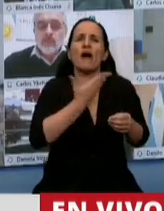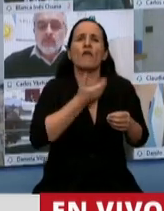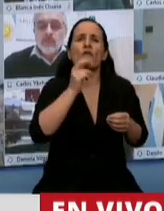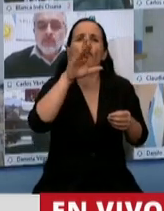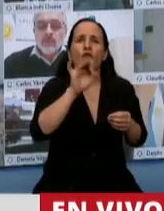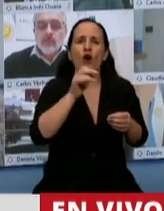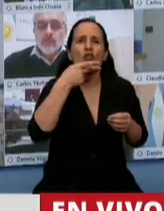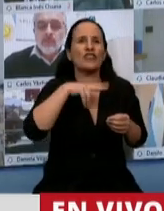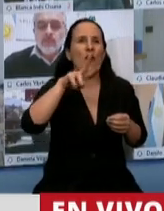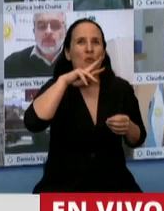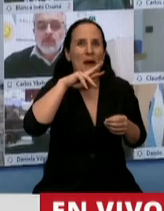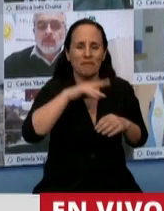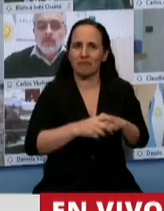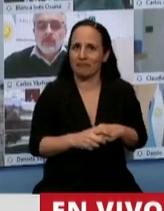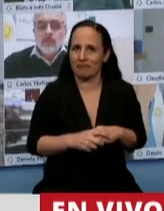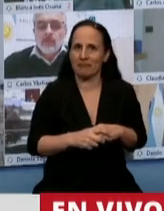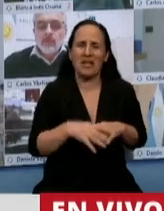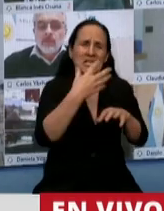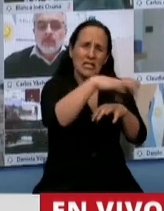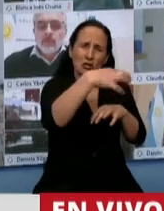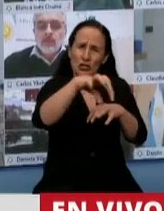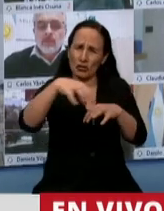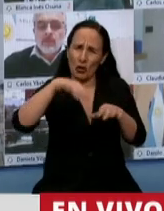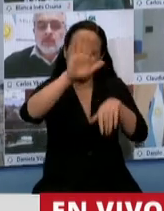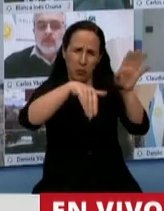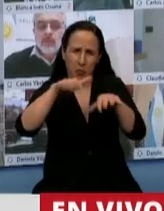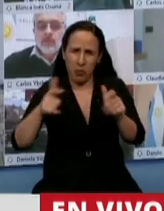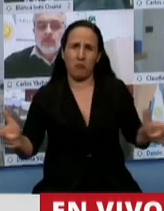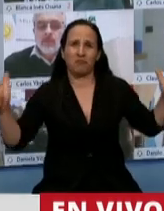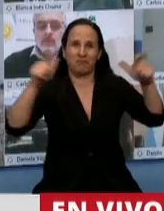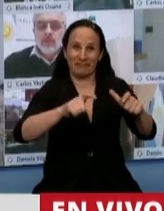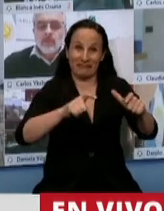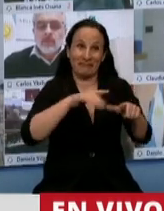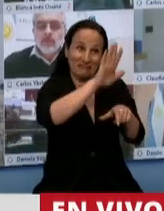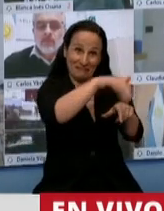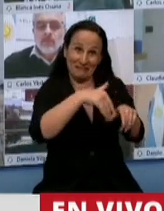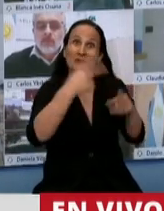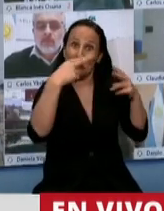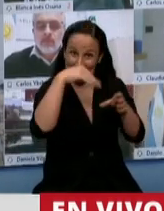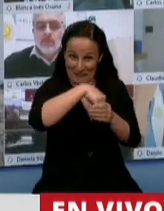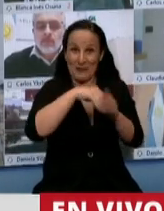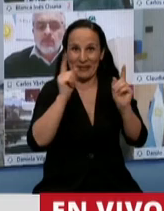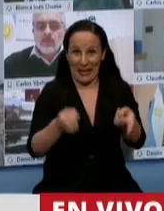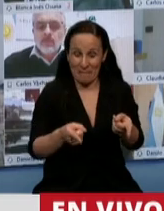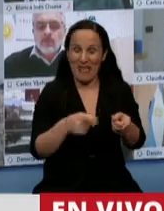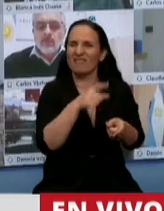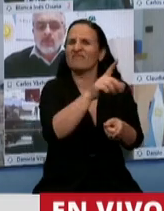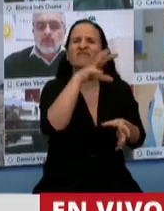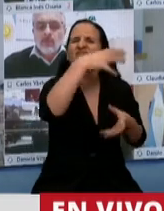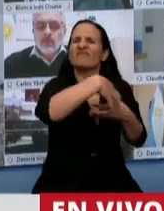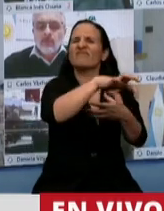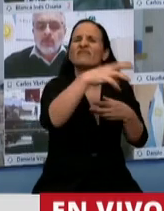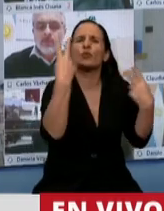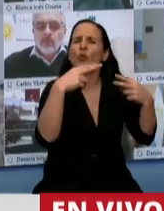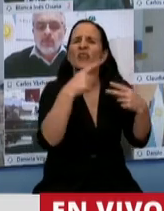Convocó a los diferentes sectores y sin duda que ahí estaba el sector del turismo. Y una de las problemáticas o las demandas que tenían era